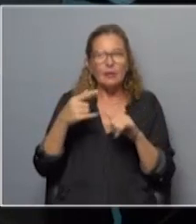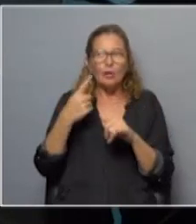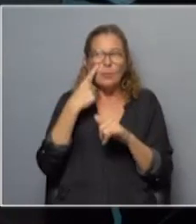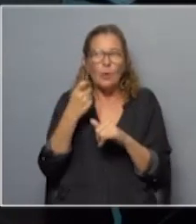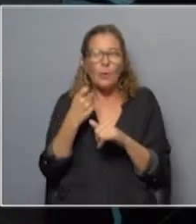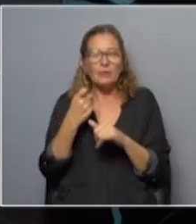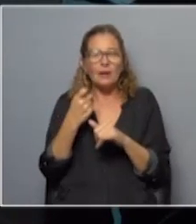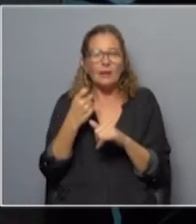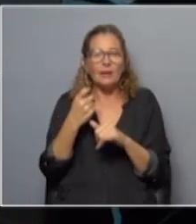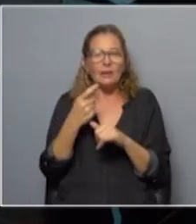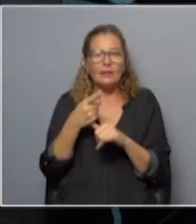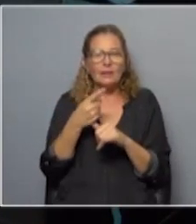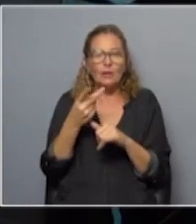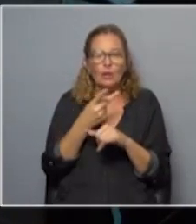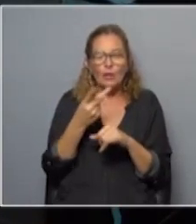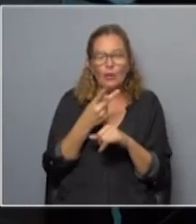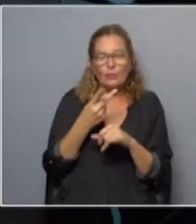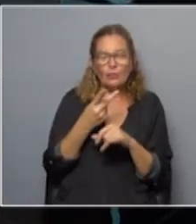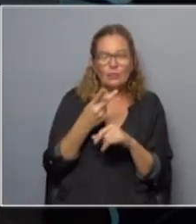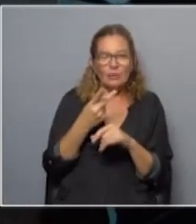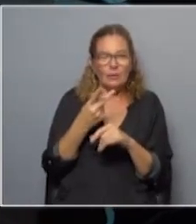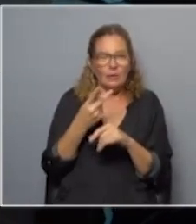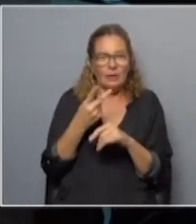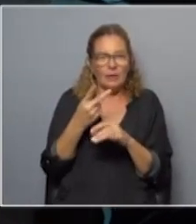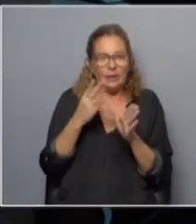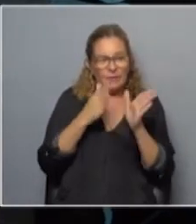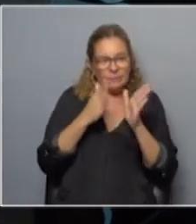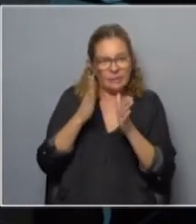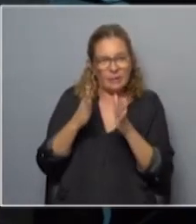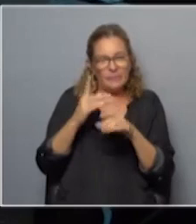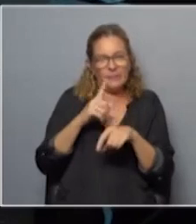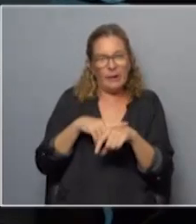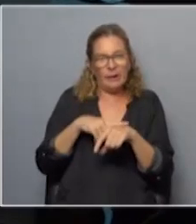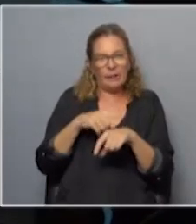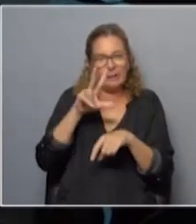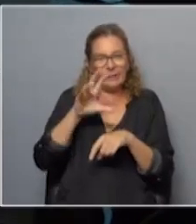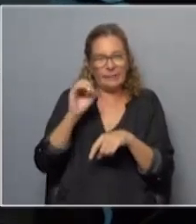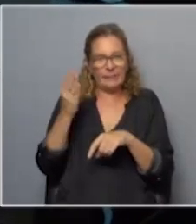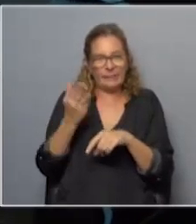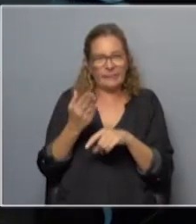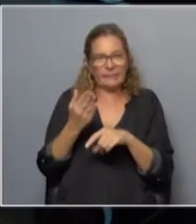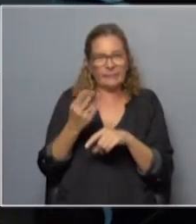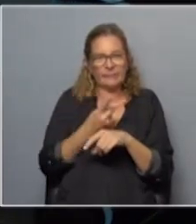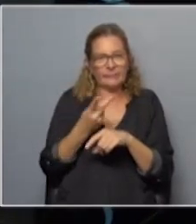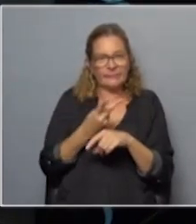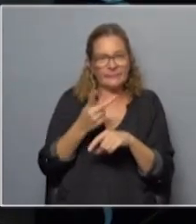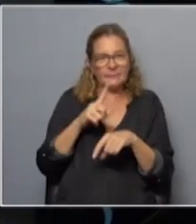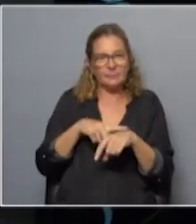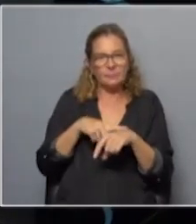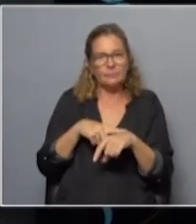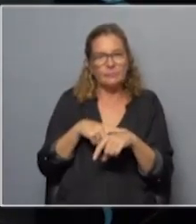que es el segundo tópico en los dos periodos más recurrente más o menos un 30% en los dos periodos